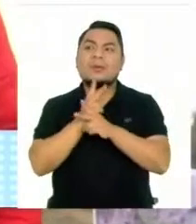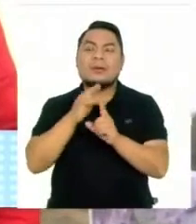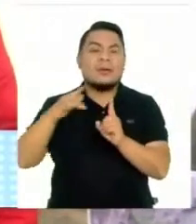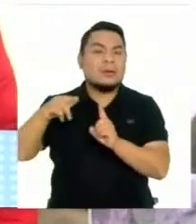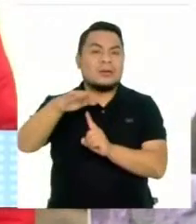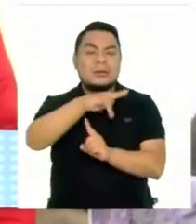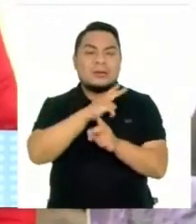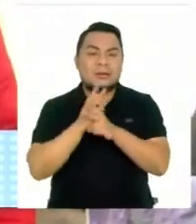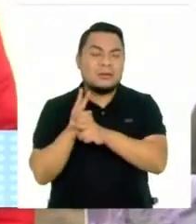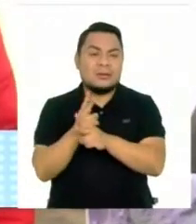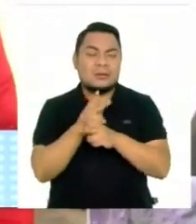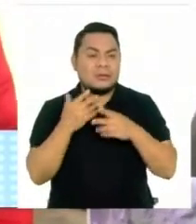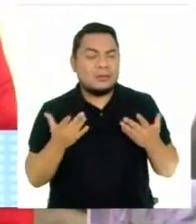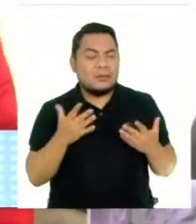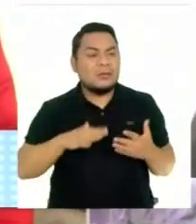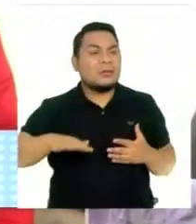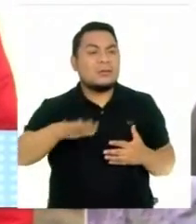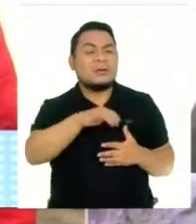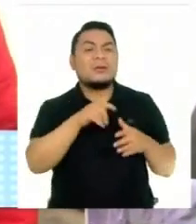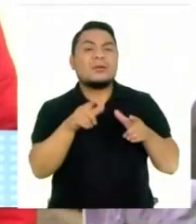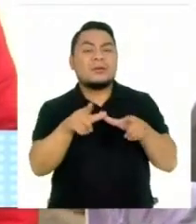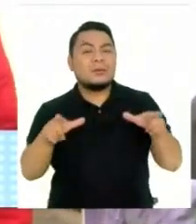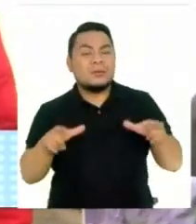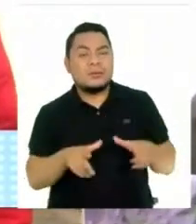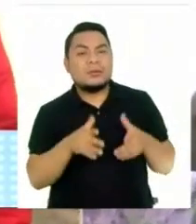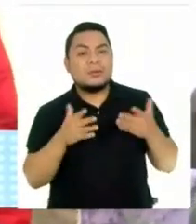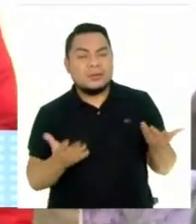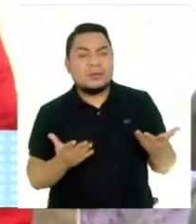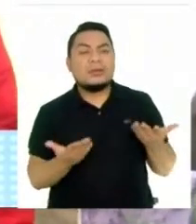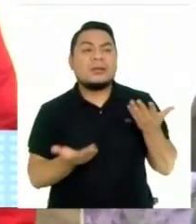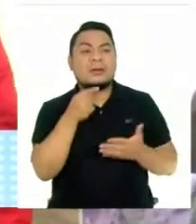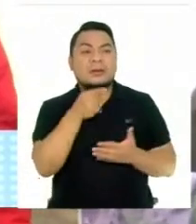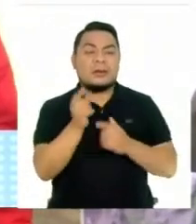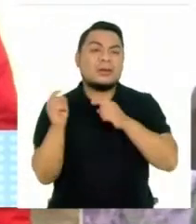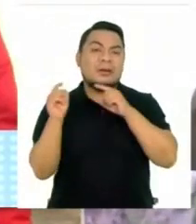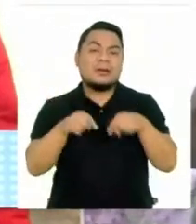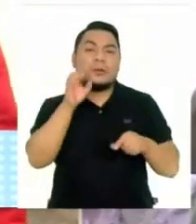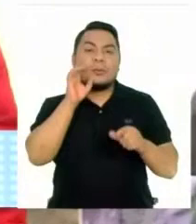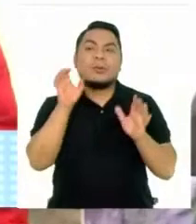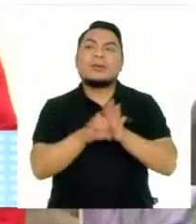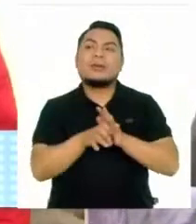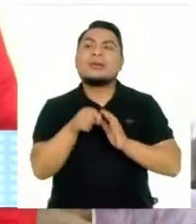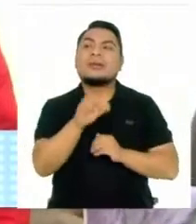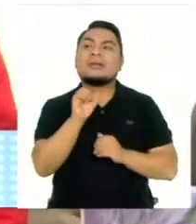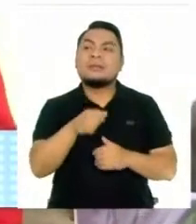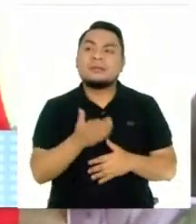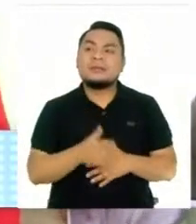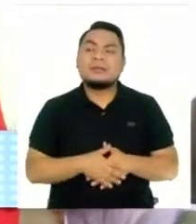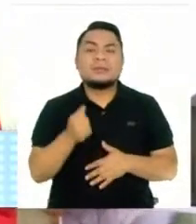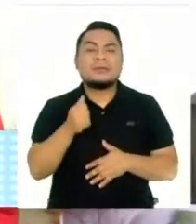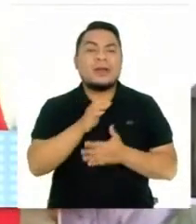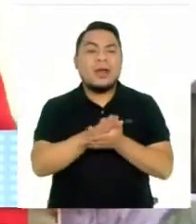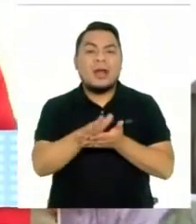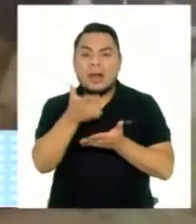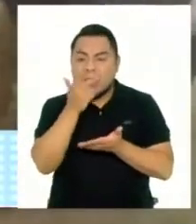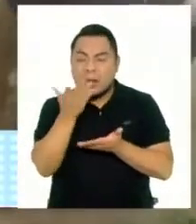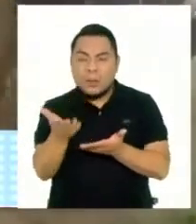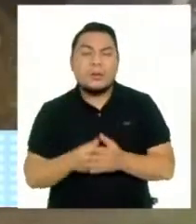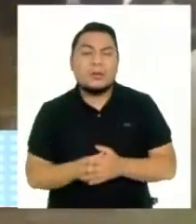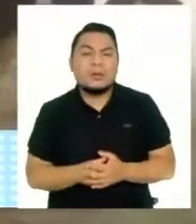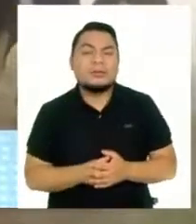ambiente, hay cuidar las zonas donde de ahí proviene, por ejemplo, la pureza del agua,